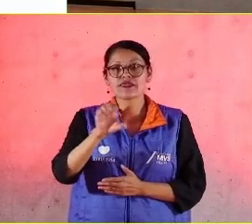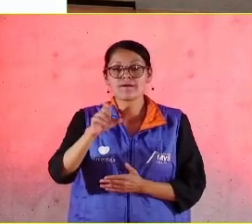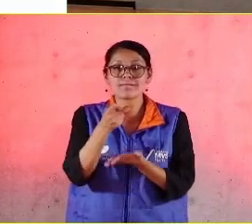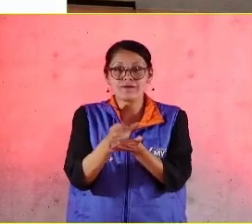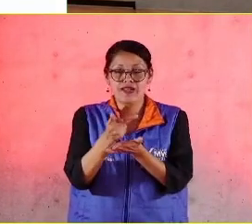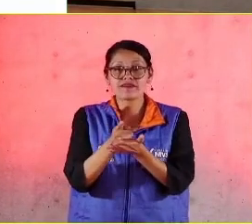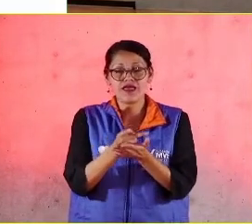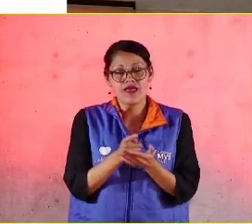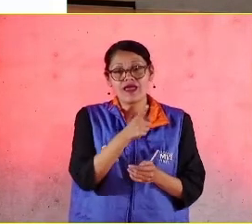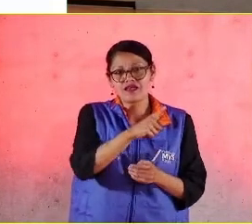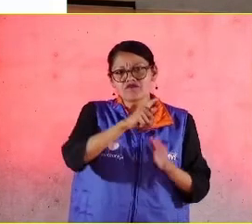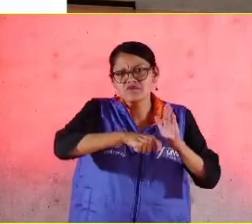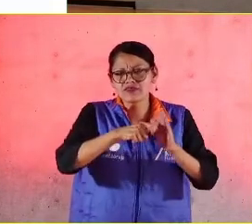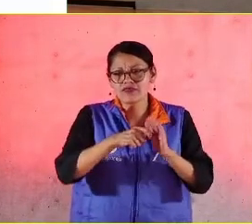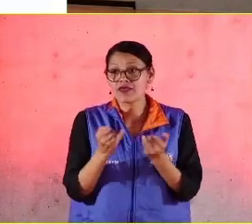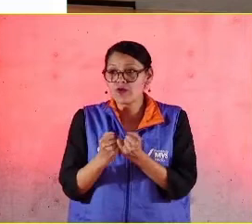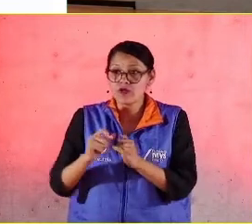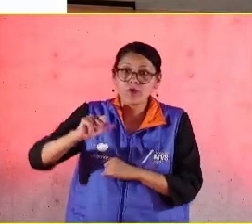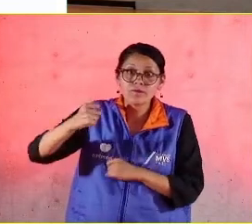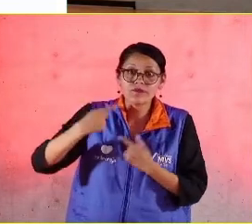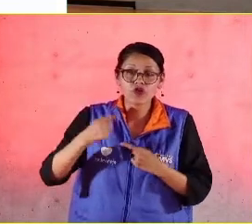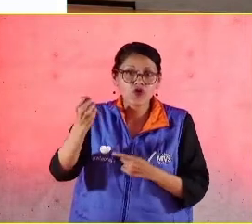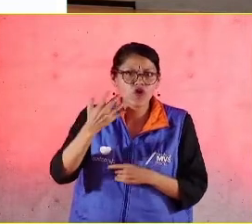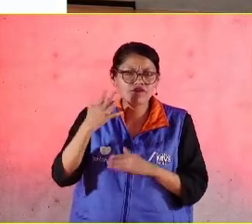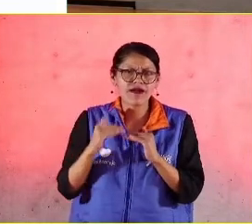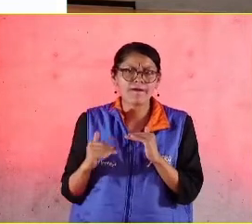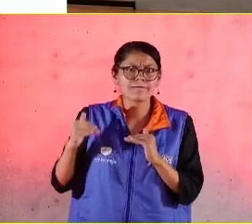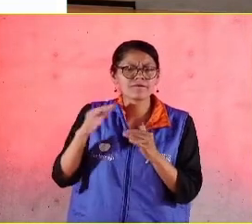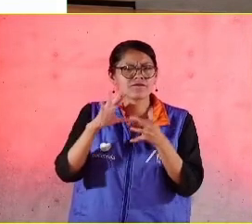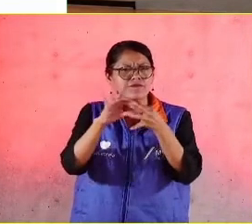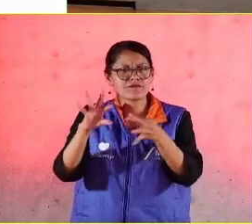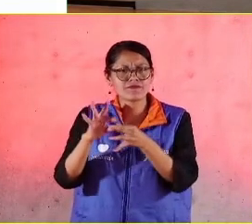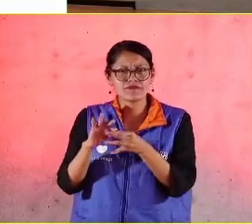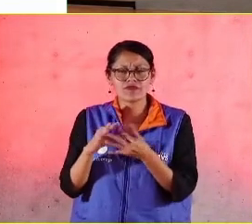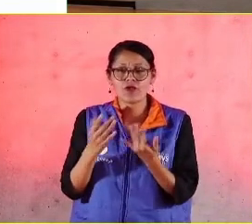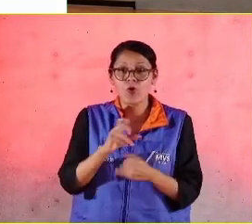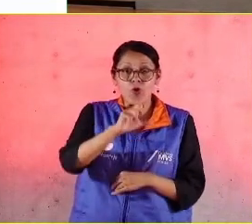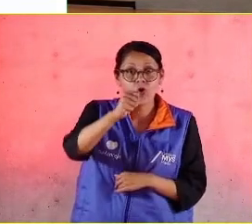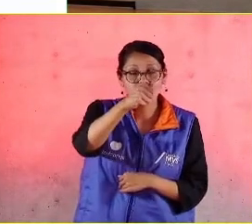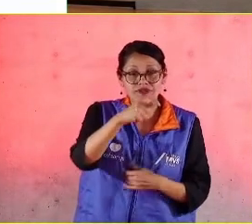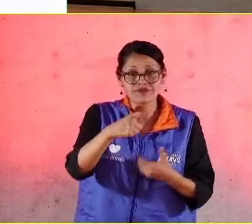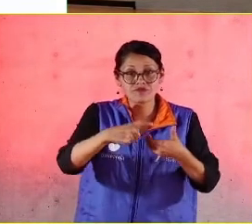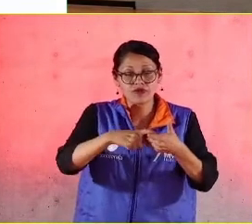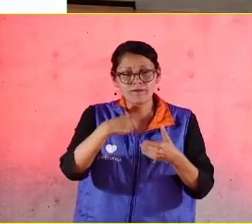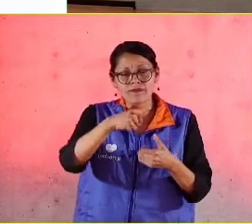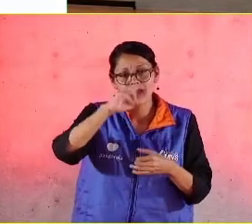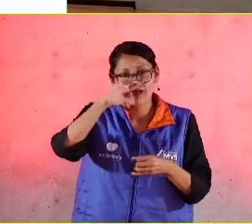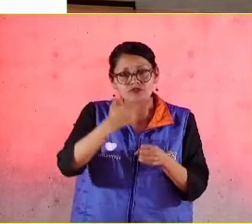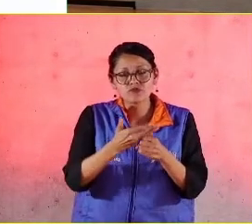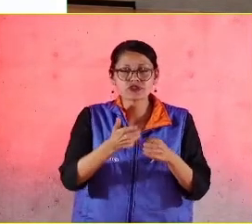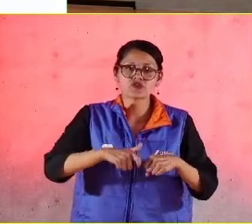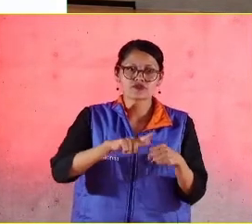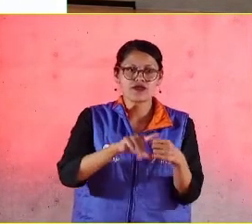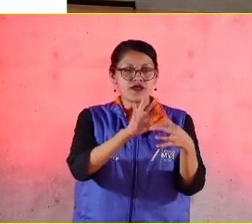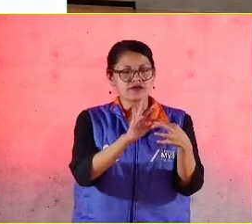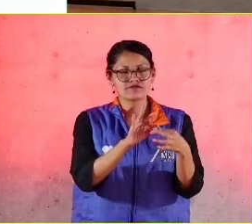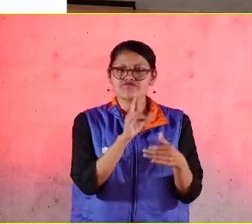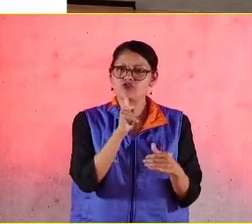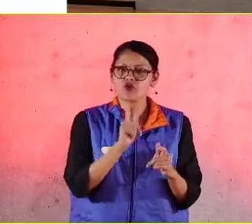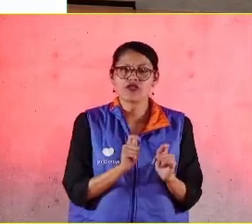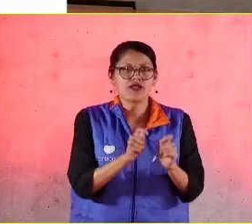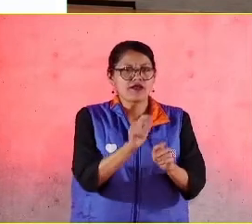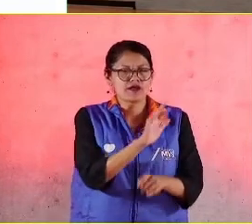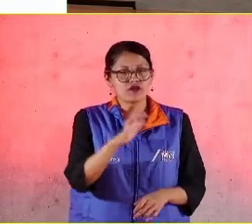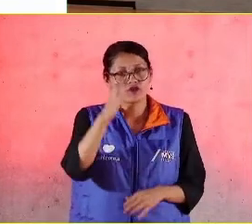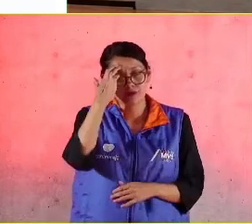magistrales, quienes estuvieron reconocidas como entidades promotoras de la responsabilidad social empresarial.